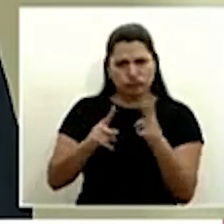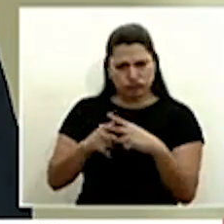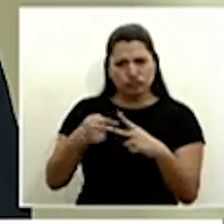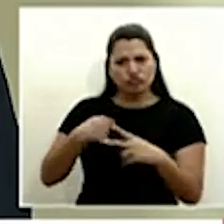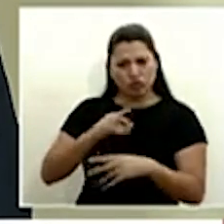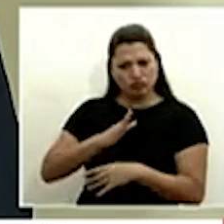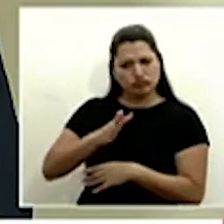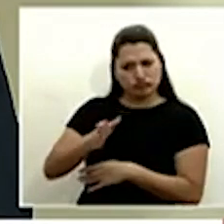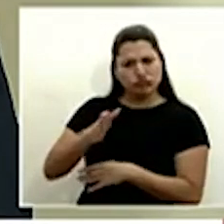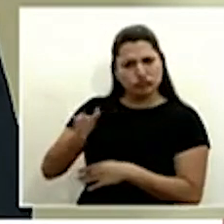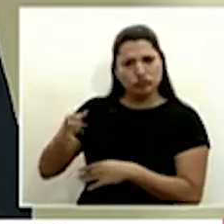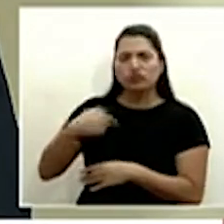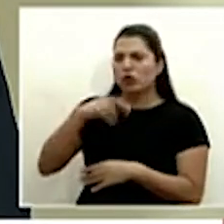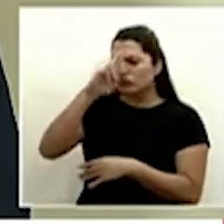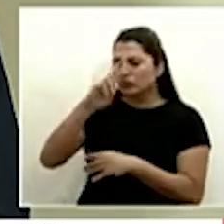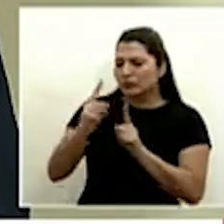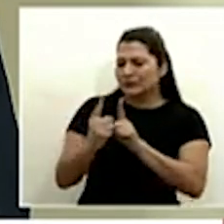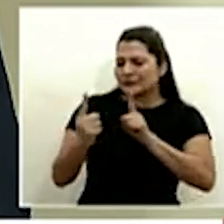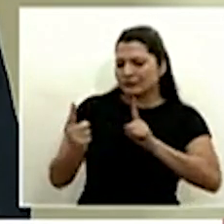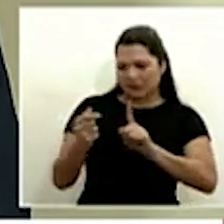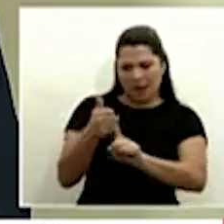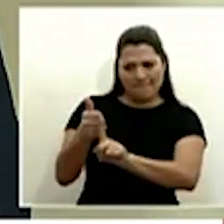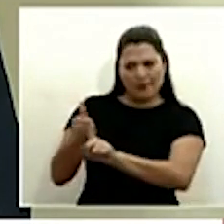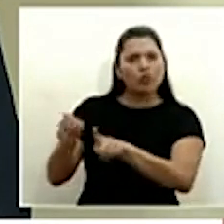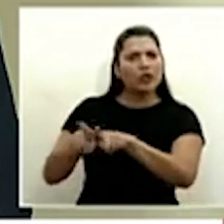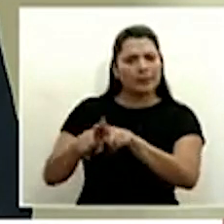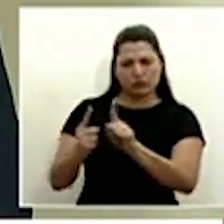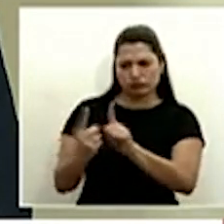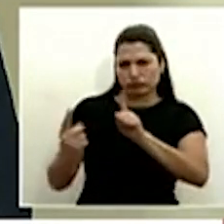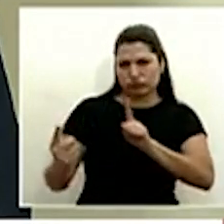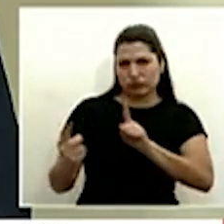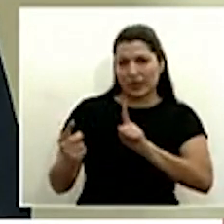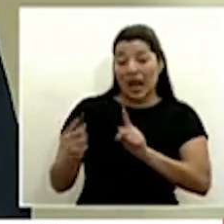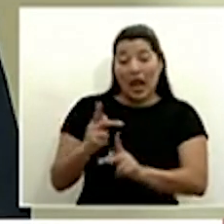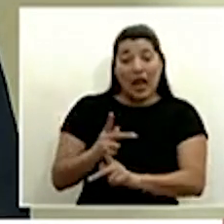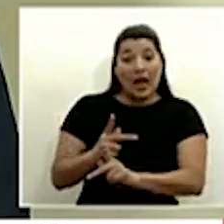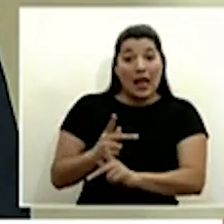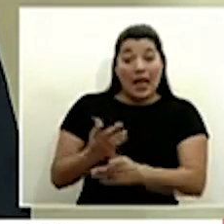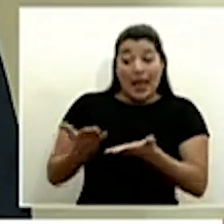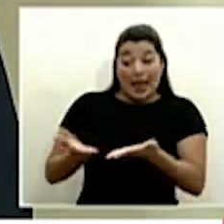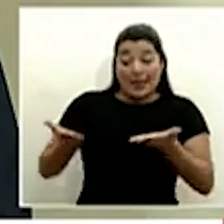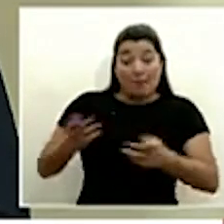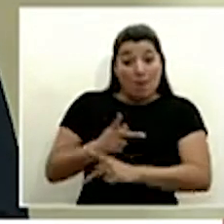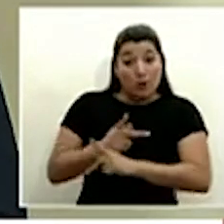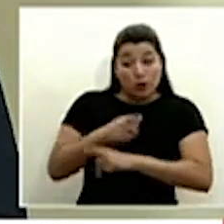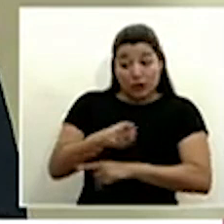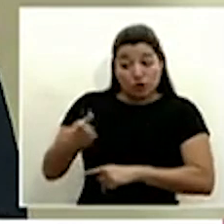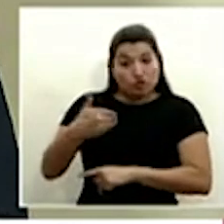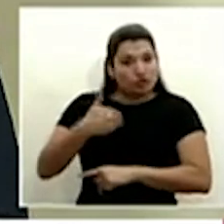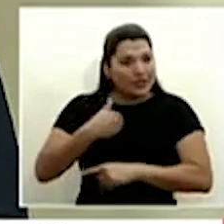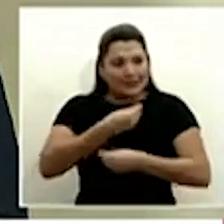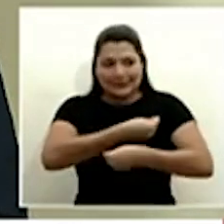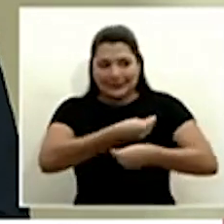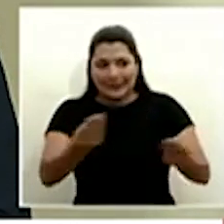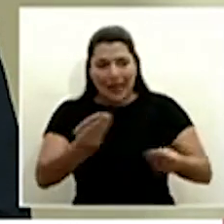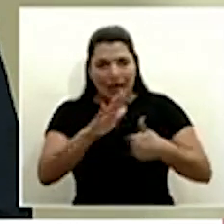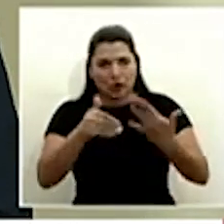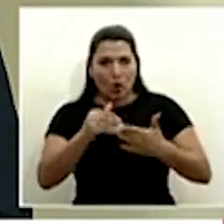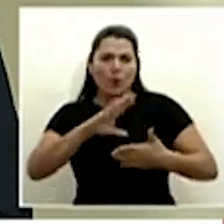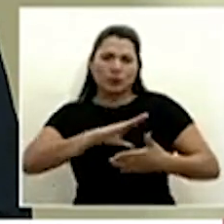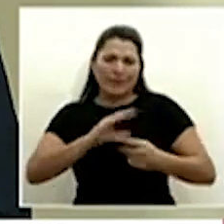distanciamiento social inclusive ellos mismos lo hacen el equipo que ellos tienen es el equipo que le estamos dando a todos los policías y obviamente hemos priorizado en ese sector